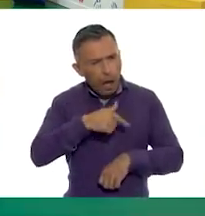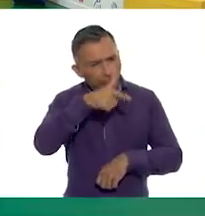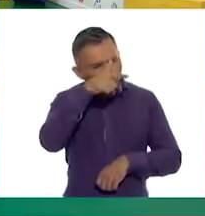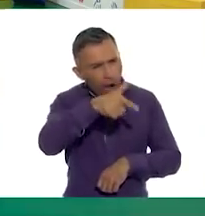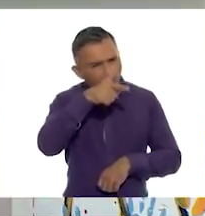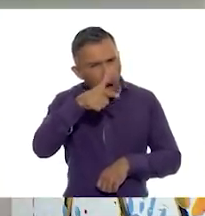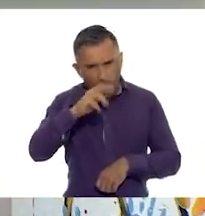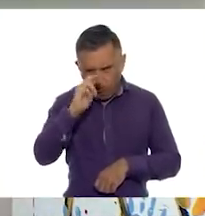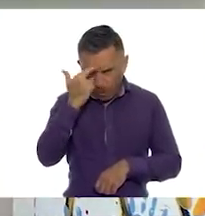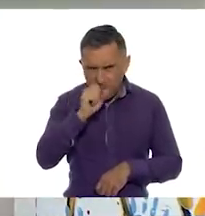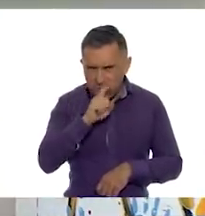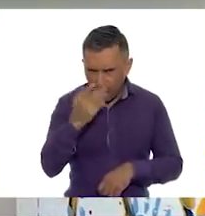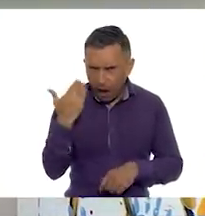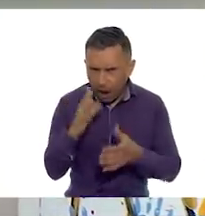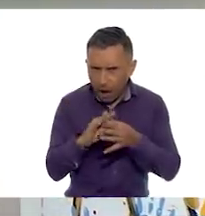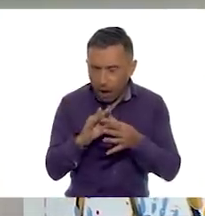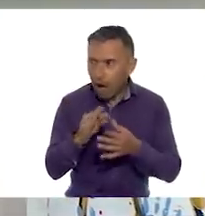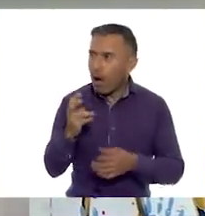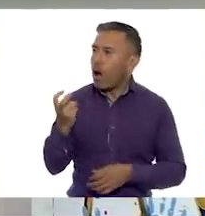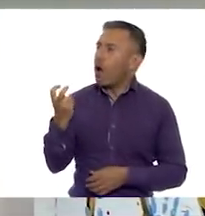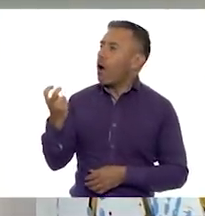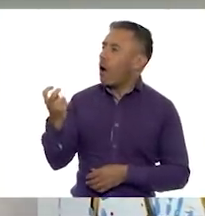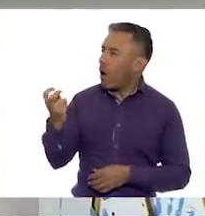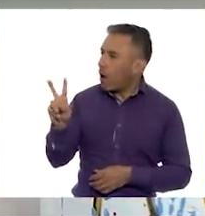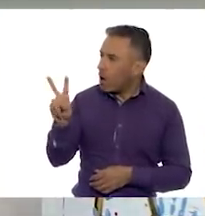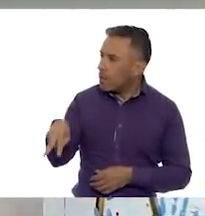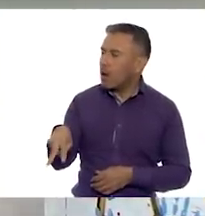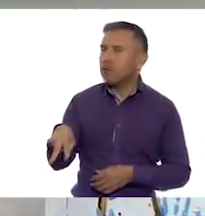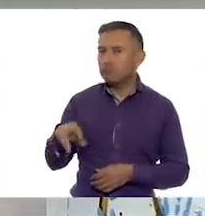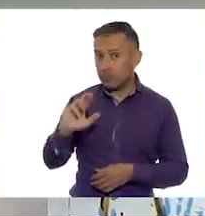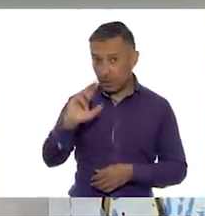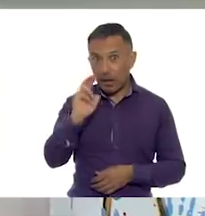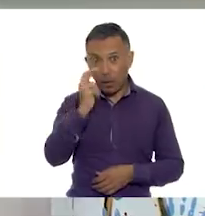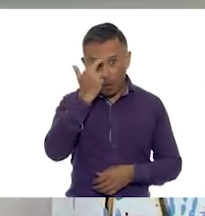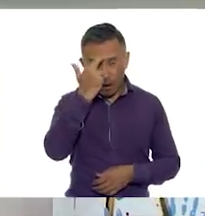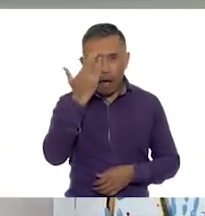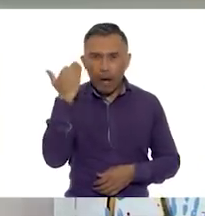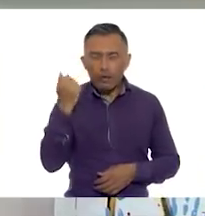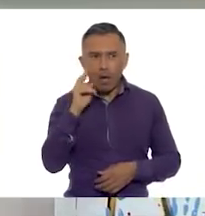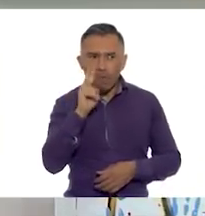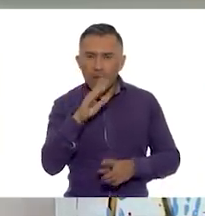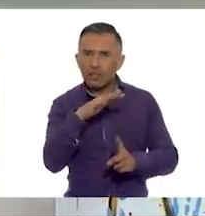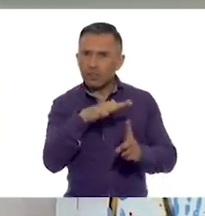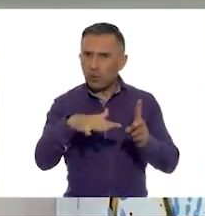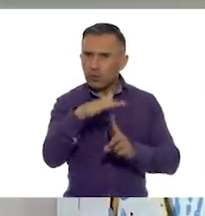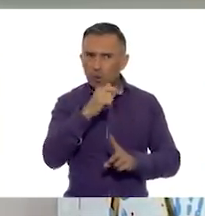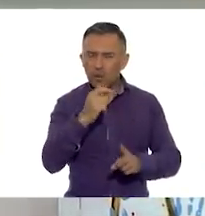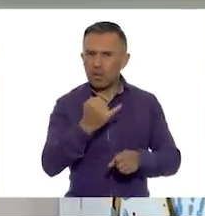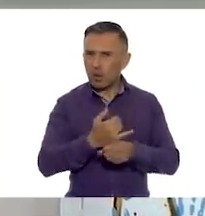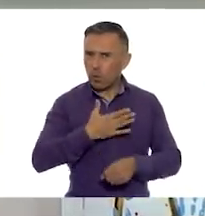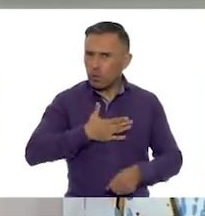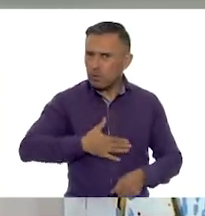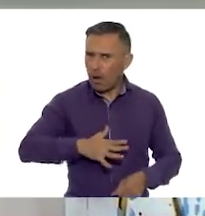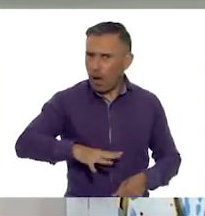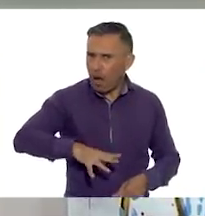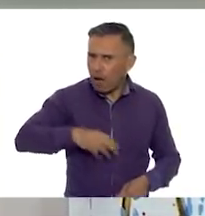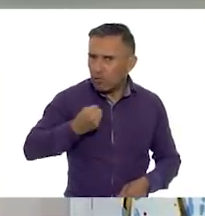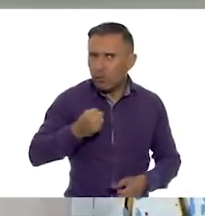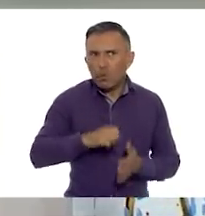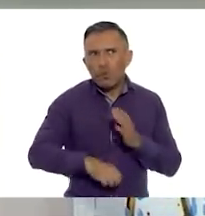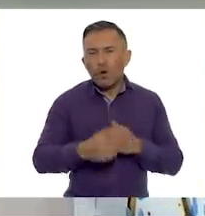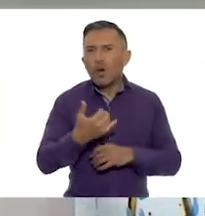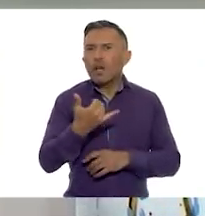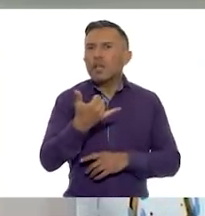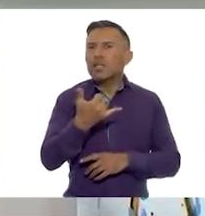es cierto. Recuerden que analizamos algunas situaciones injustas, ¿se acuerda, maestra? Así Como por ejemplo lo que pasaba Jacu,